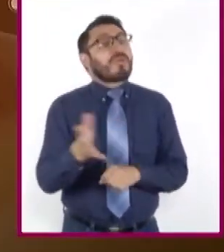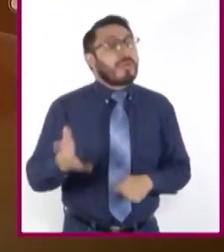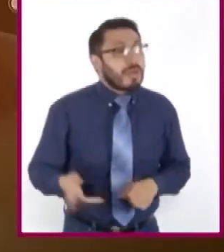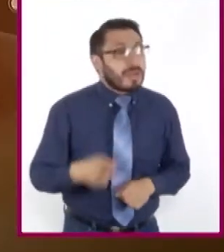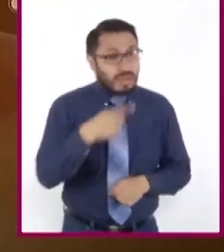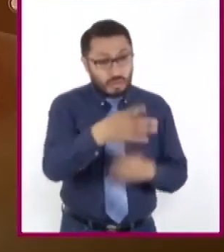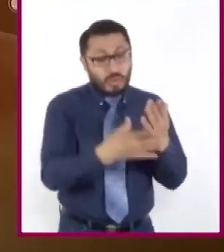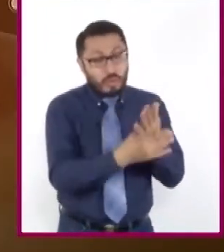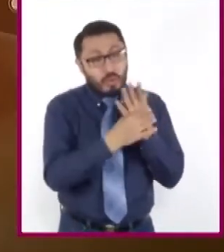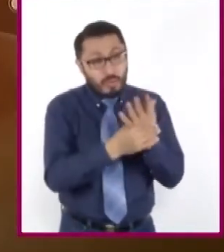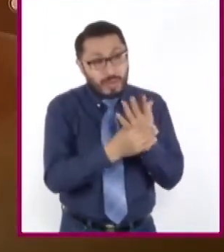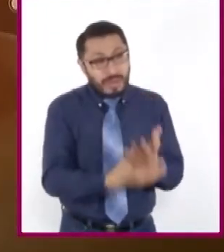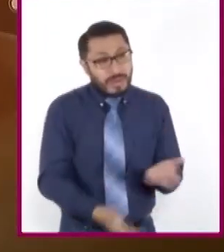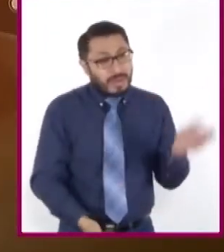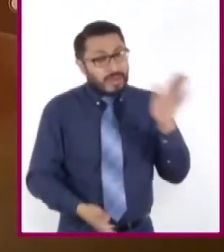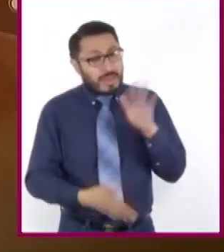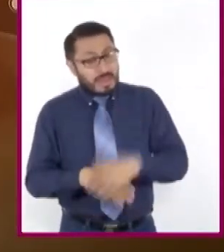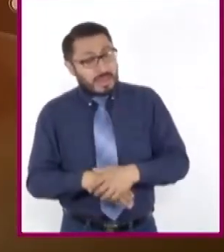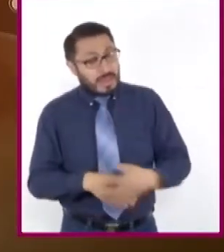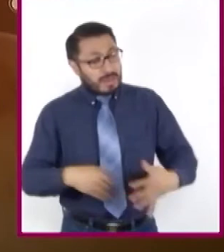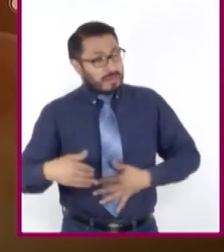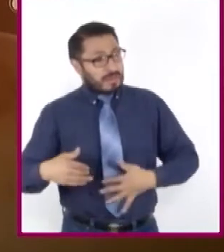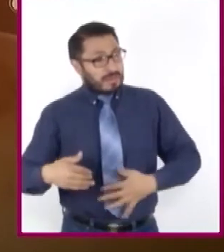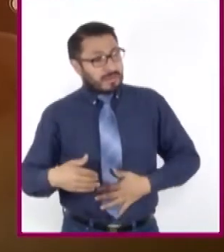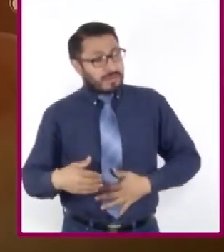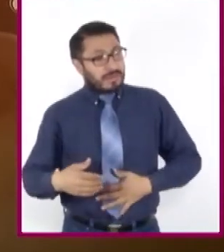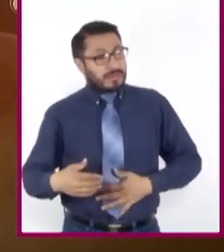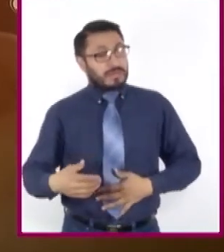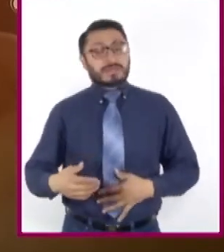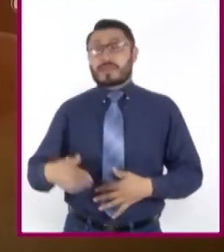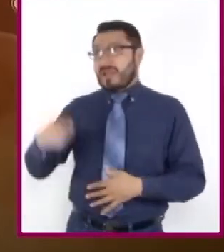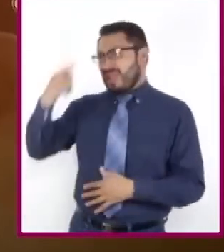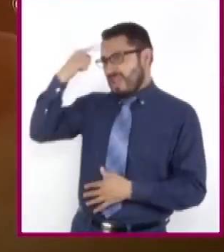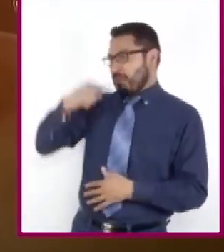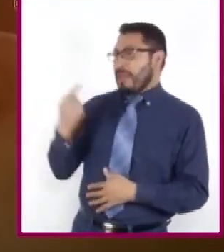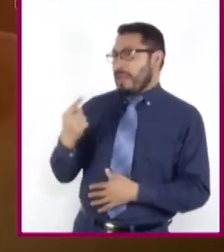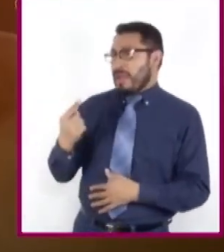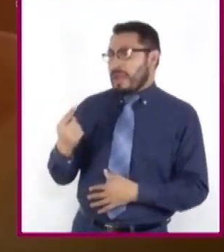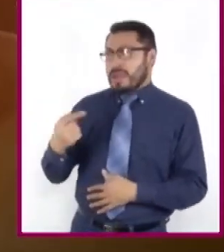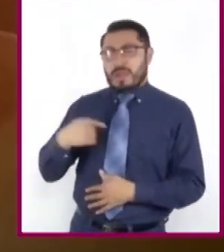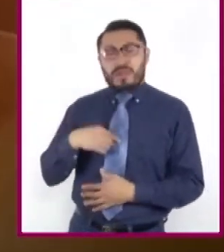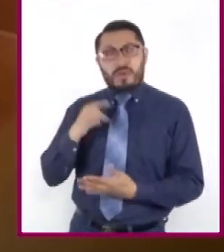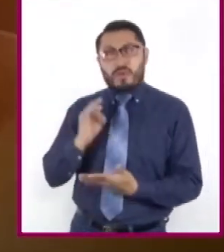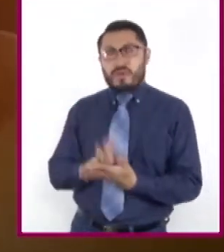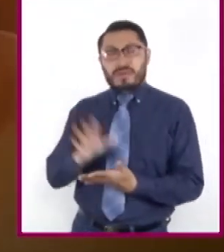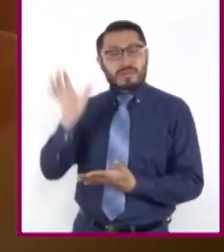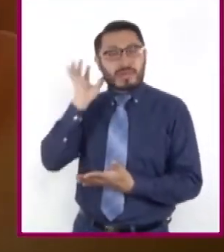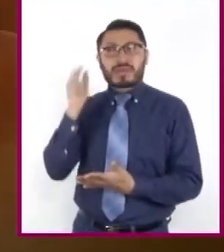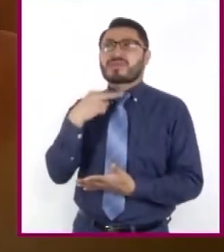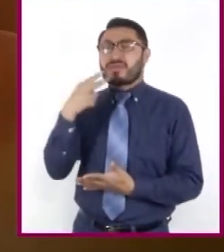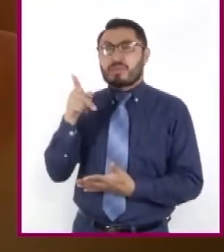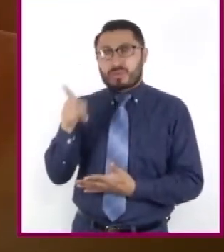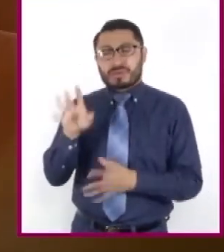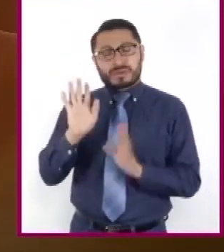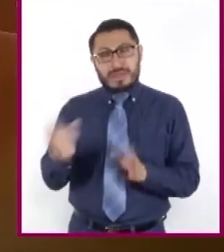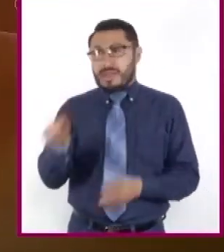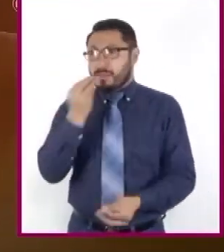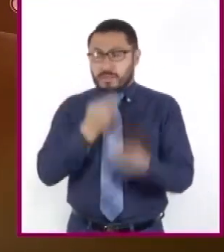en mi mármol frío de mi estatua. ¿Para qué? Me basta oír lo de ti. Cenemos pues.